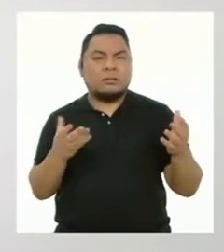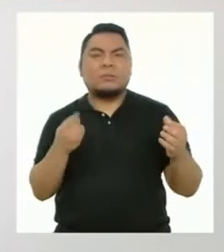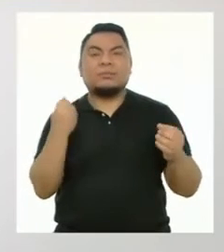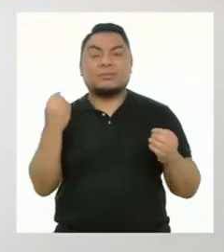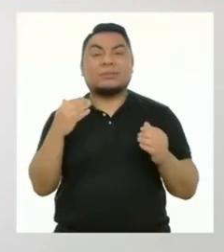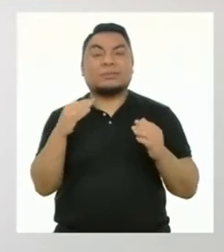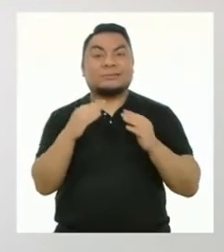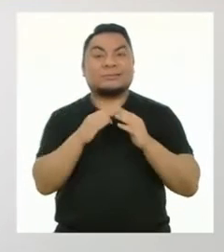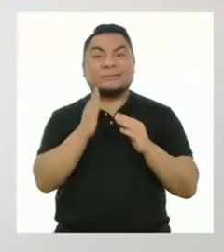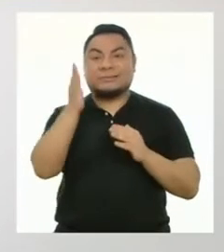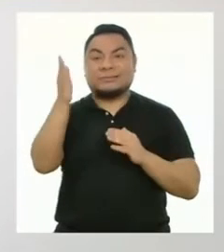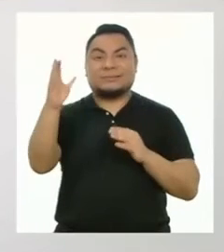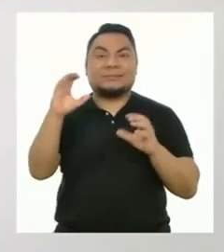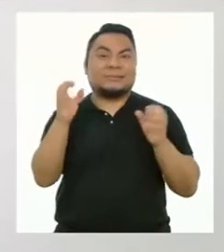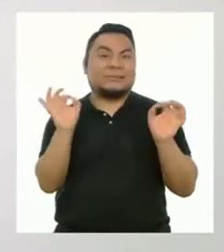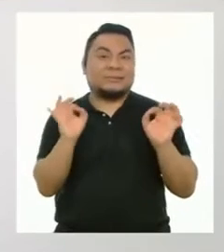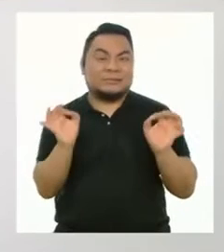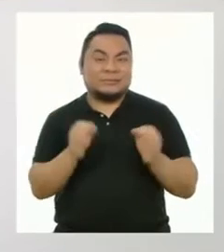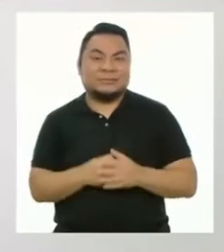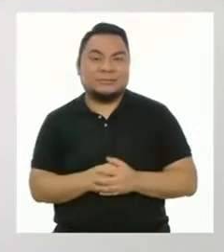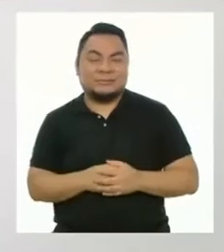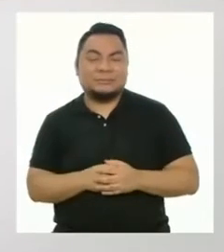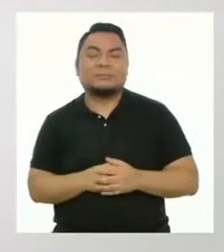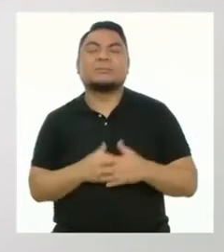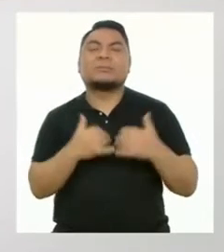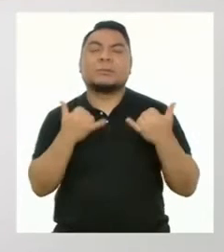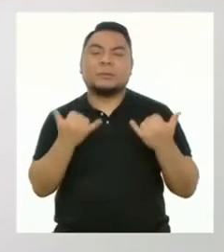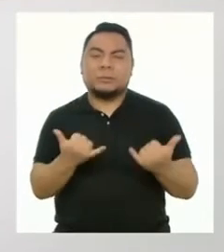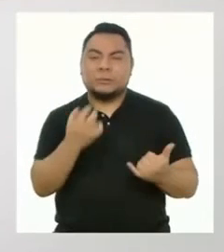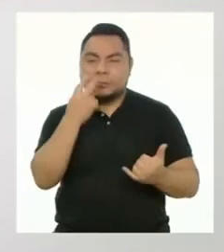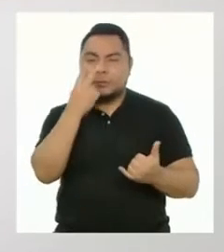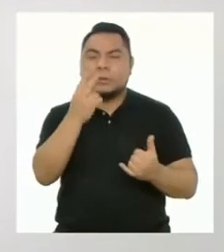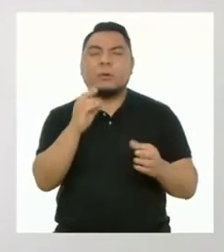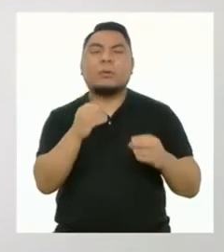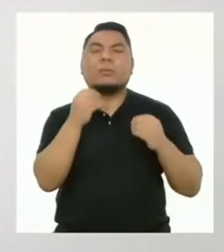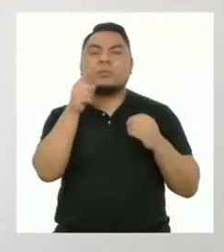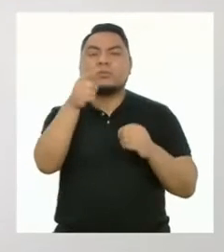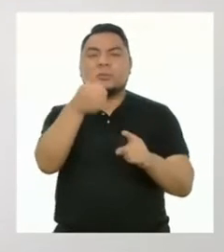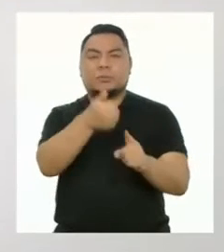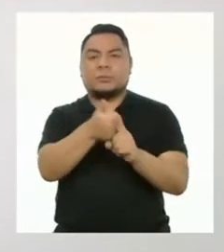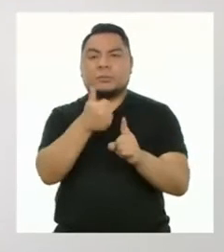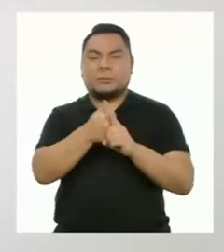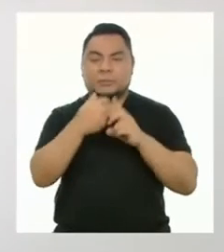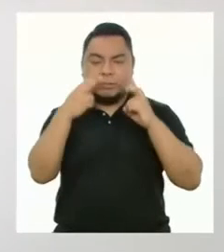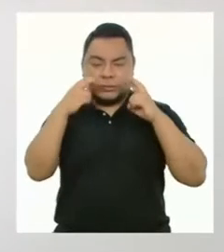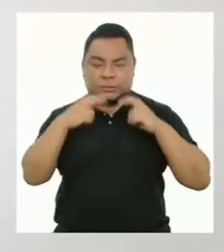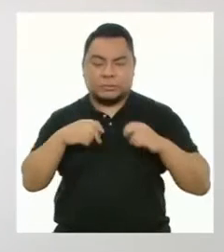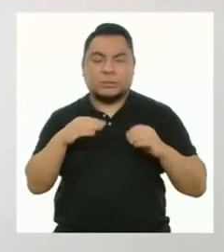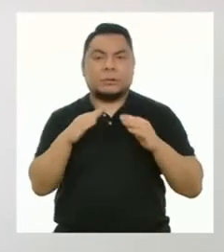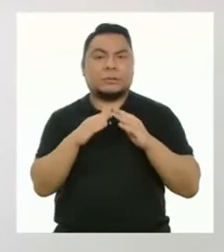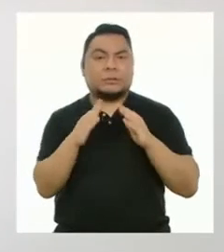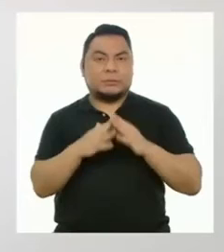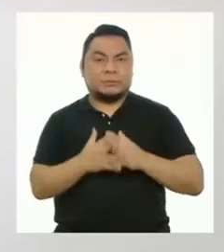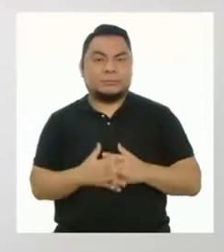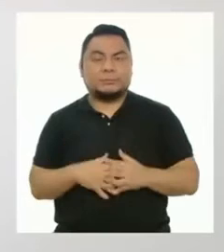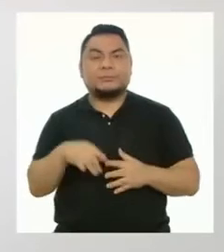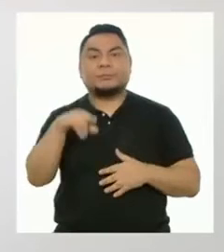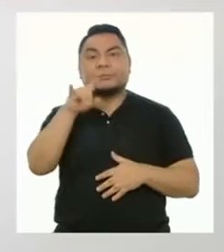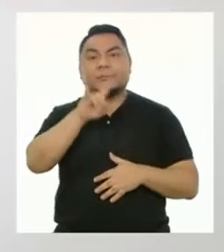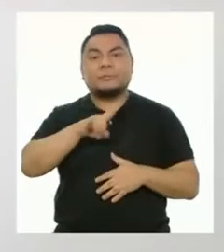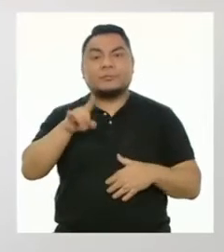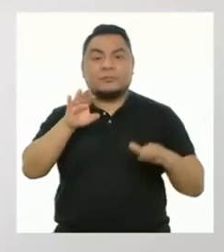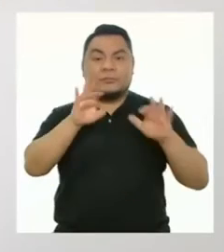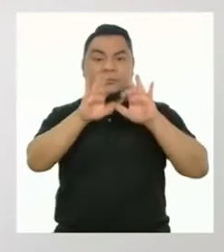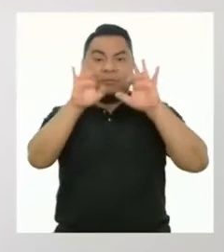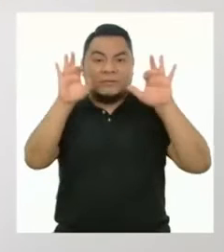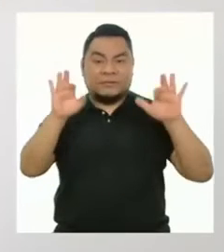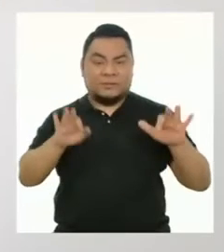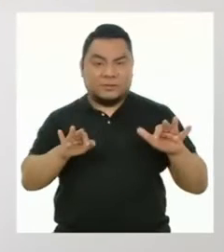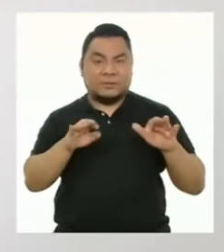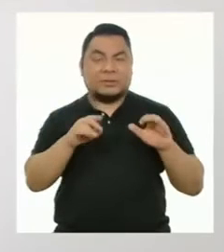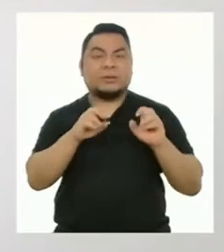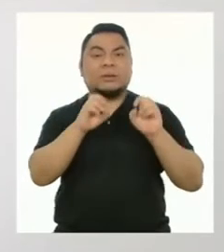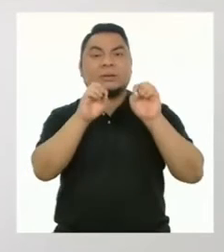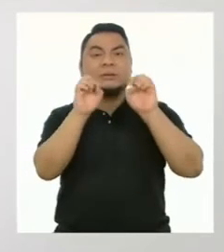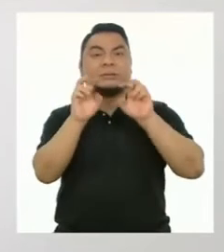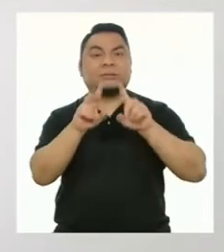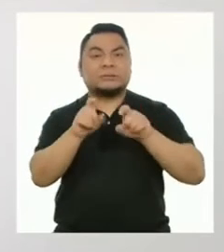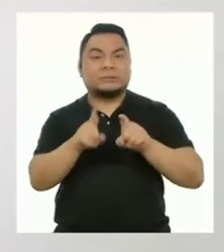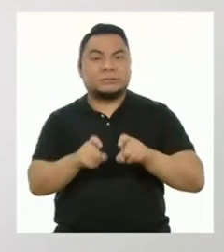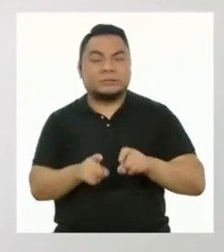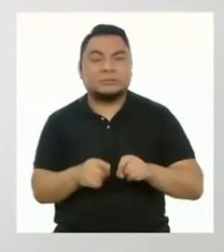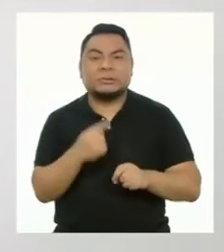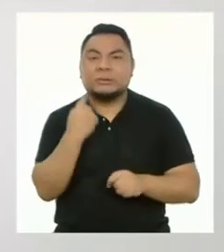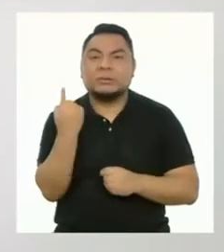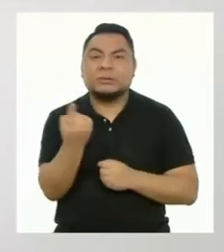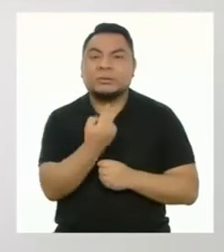clases no son presenciales. Por eso, hoy vamos a ver cómo pueden evaluar sus productos en casa usando las fichas de evaluación, que